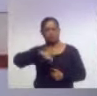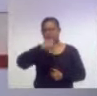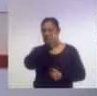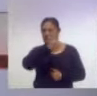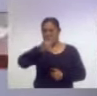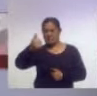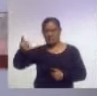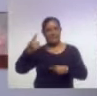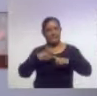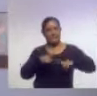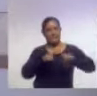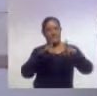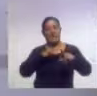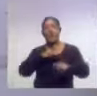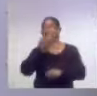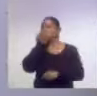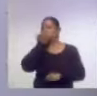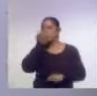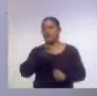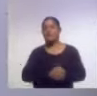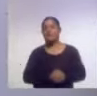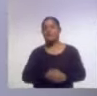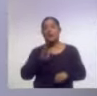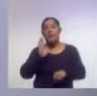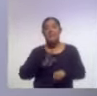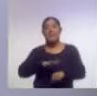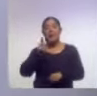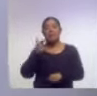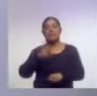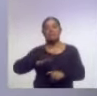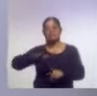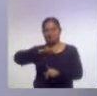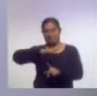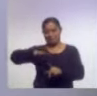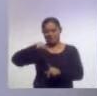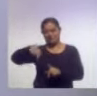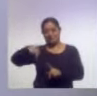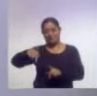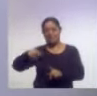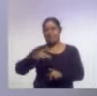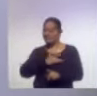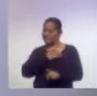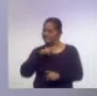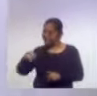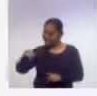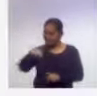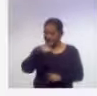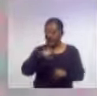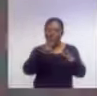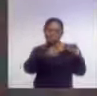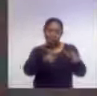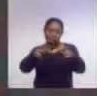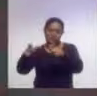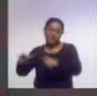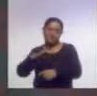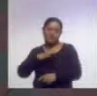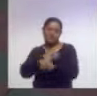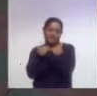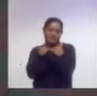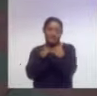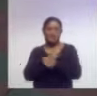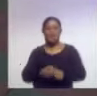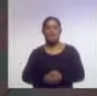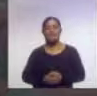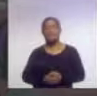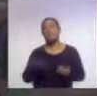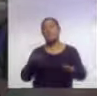las condiciones de la escuela, principalmente en ambientes y los ambientes los generan los agentes educativos. Actualmente el